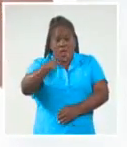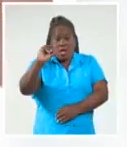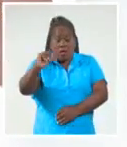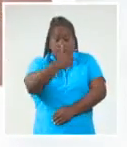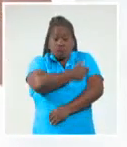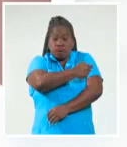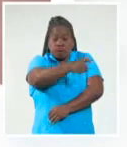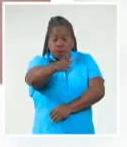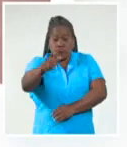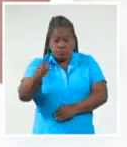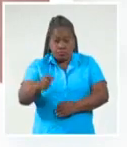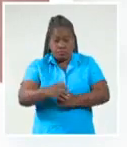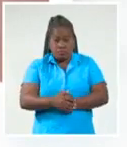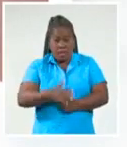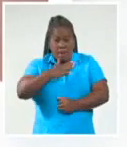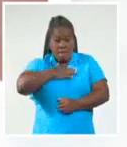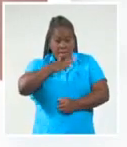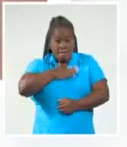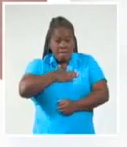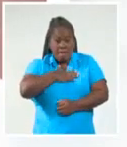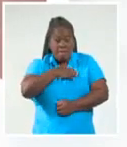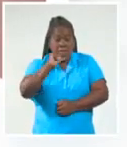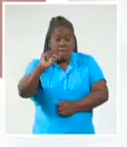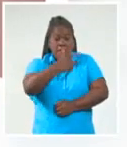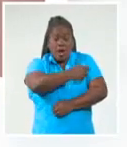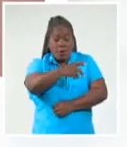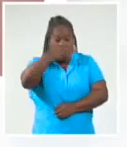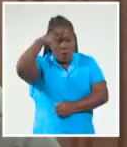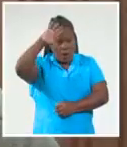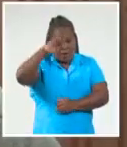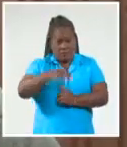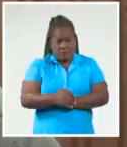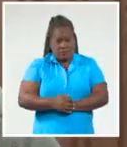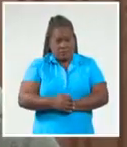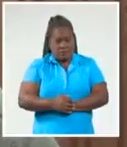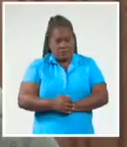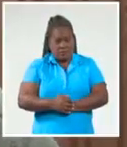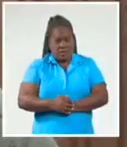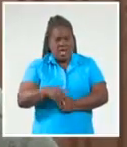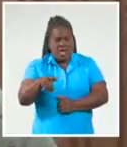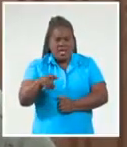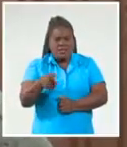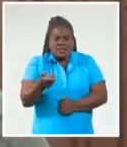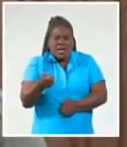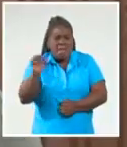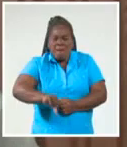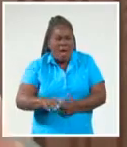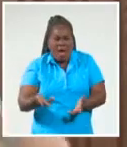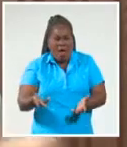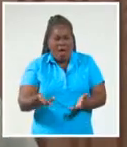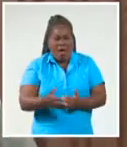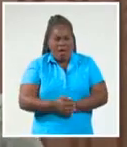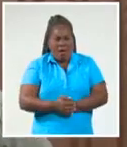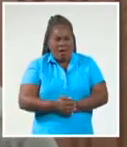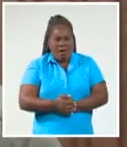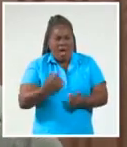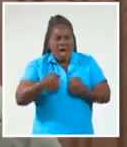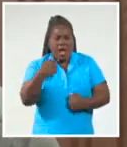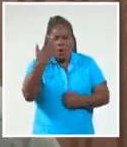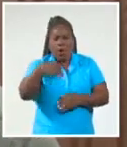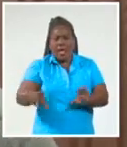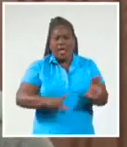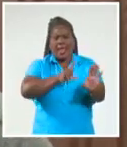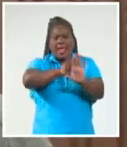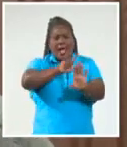su población con sus propias vacunas. Es un escándalo, no solo porque es algo ilegal